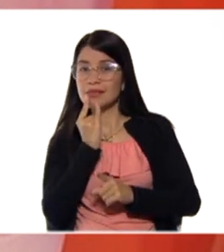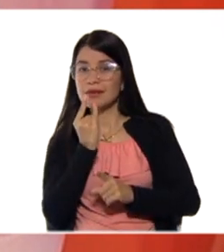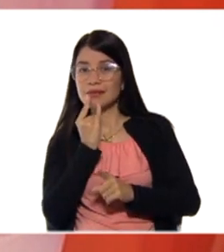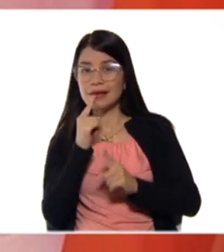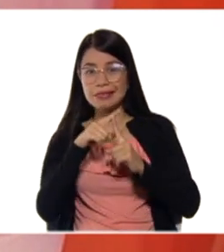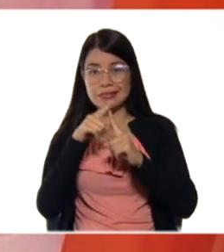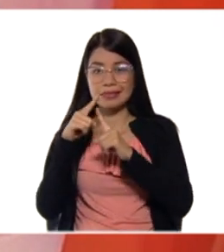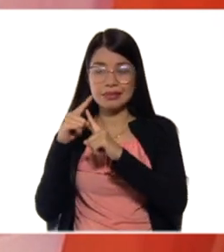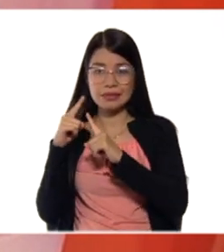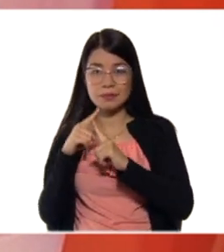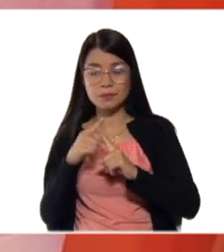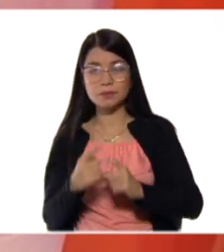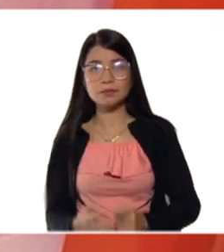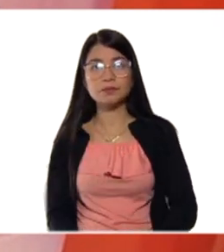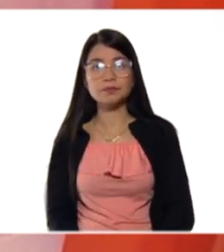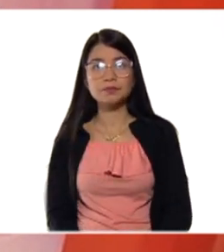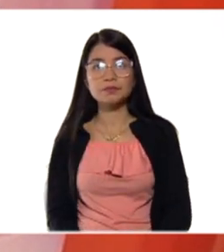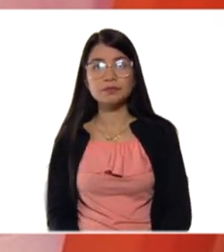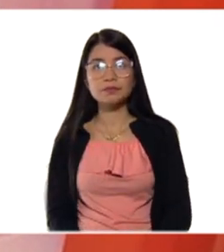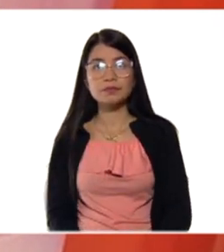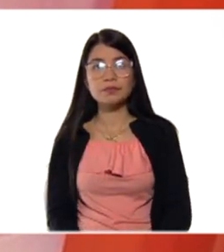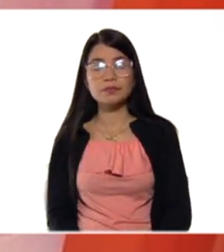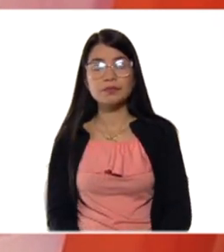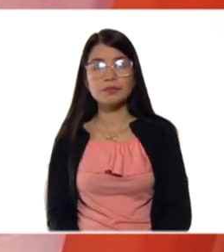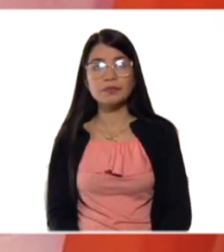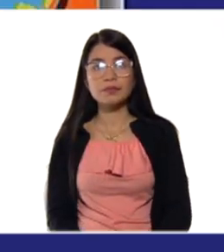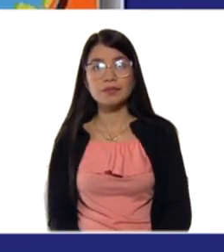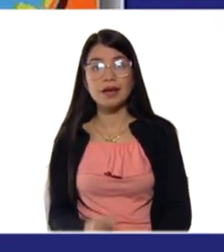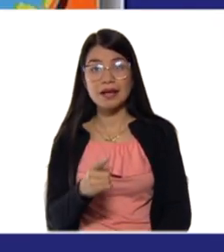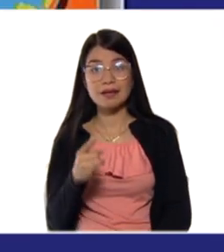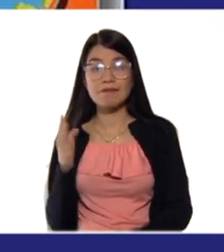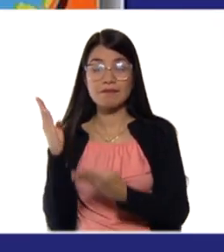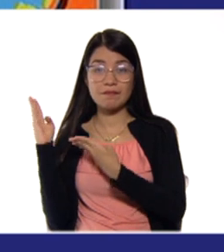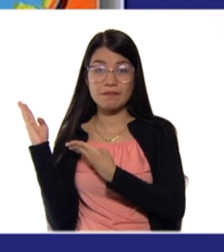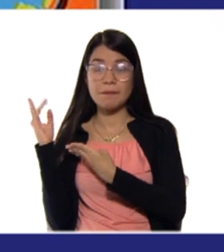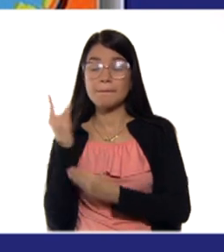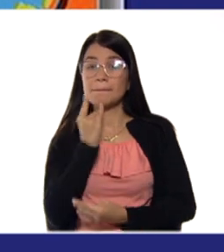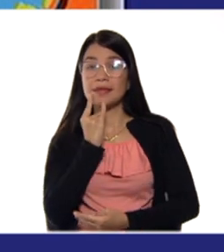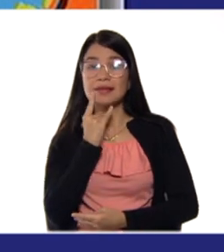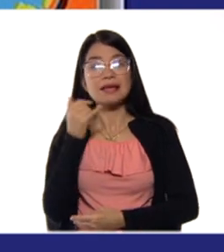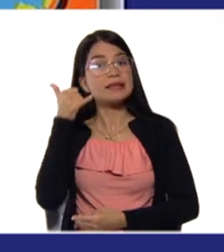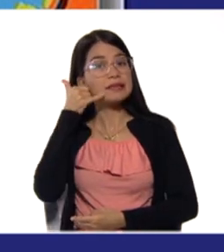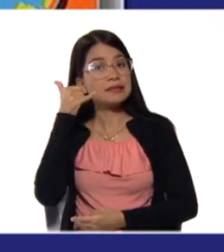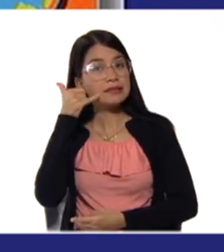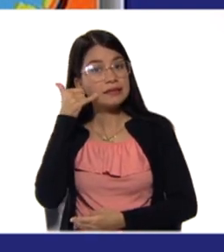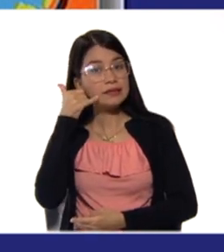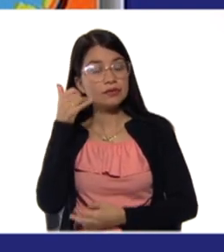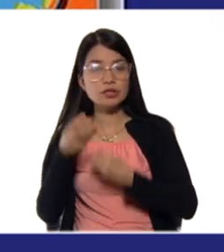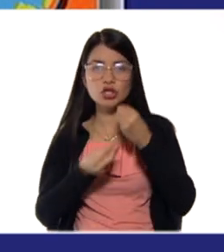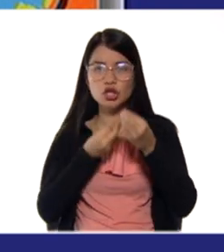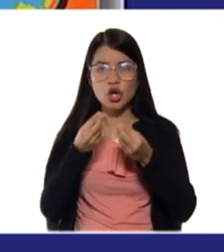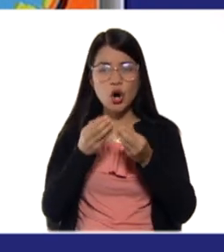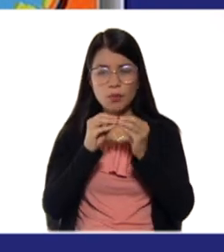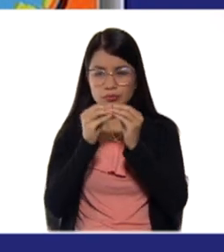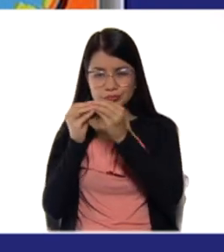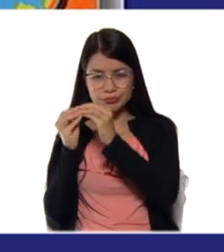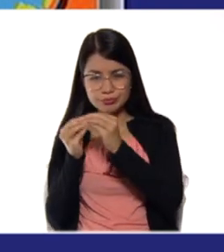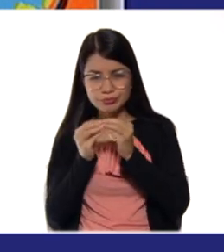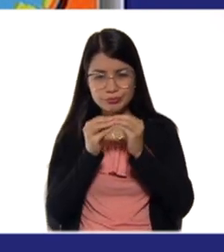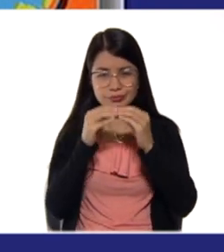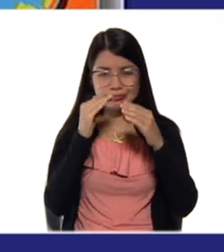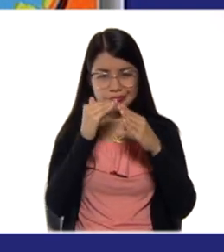Esta es la batería de litio, que es la del celular. ¿Cómo están constituidas sus capas? El cátodo.